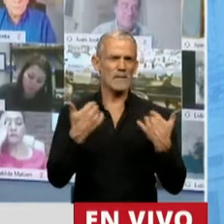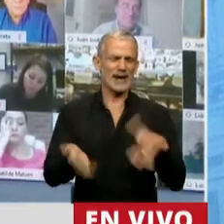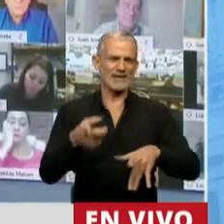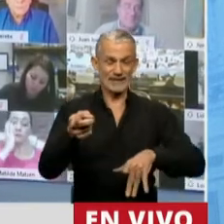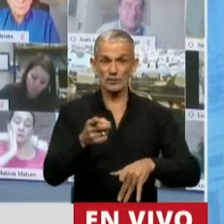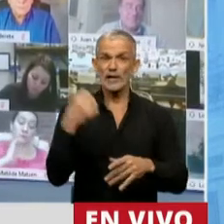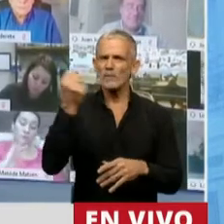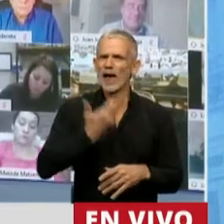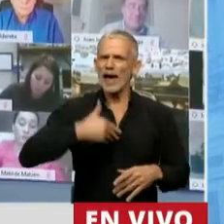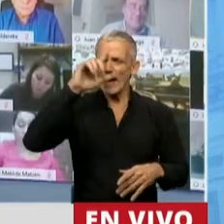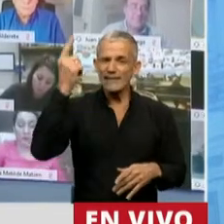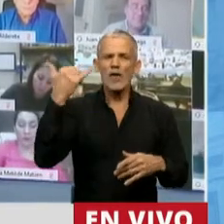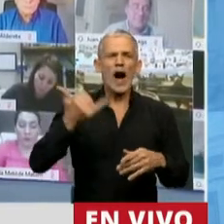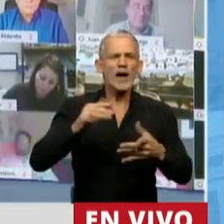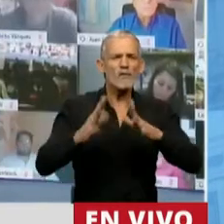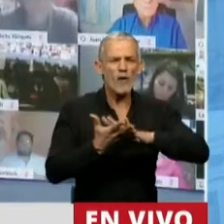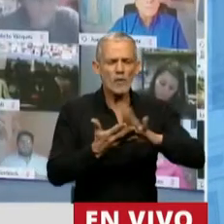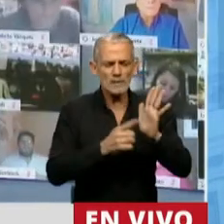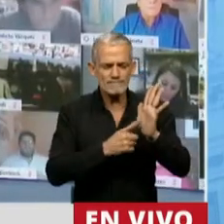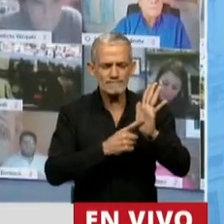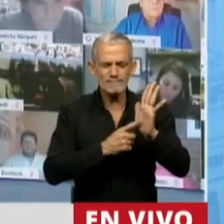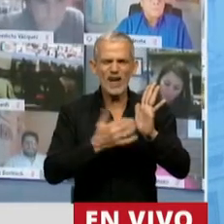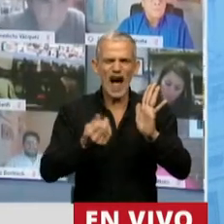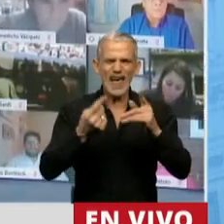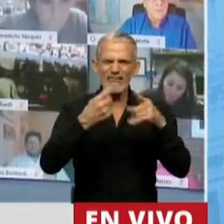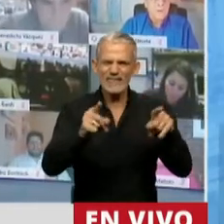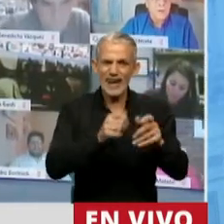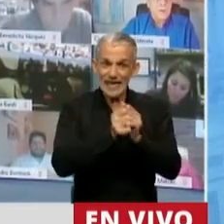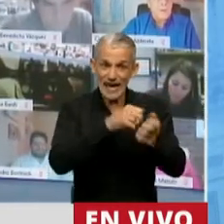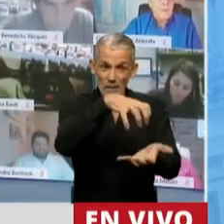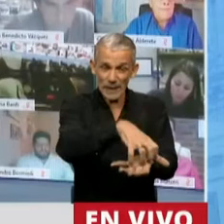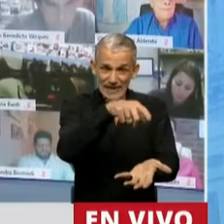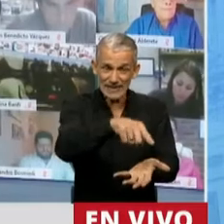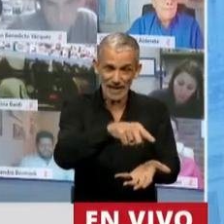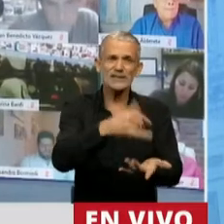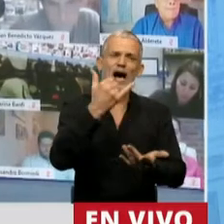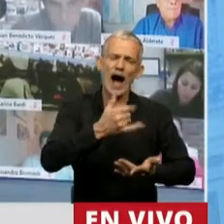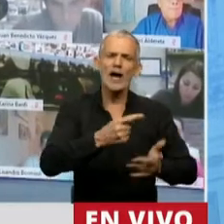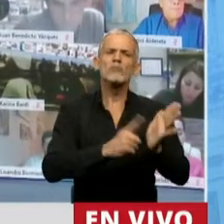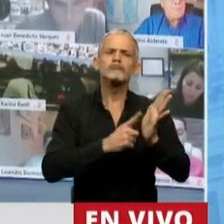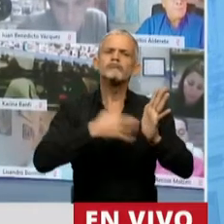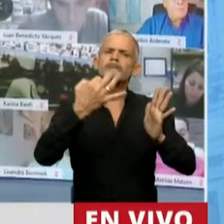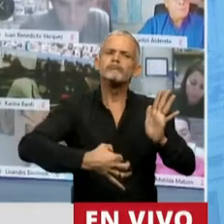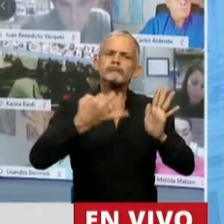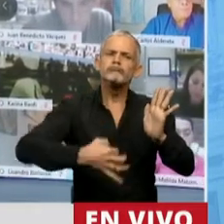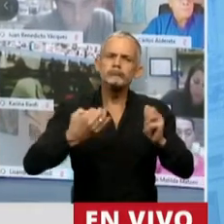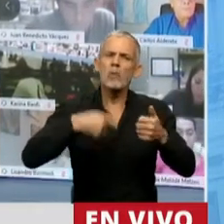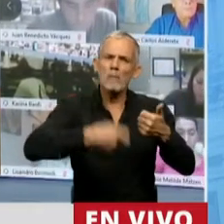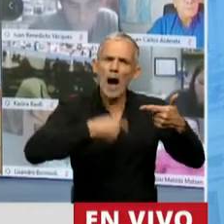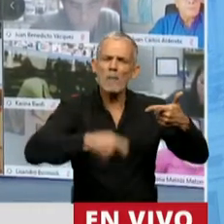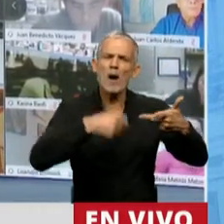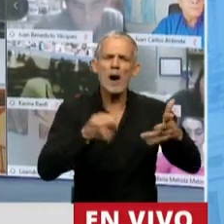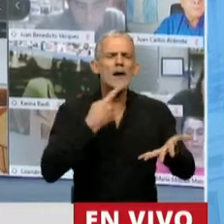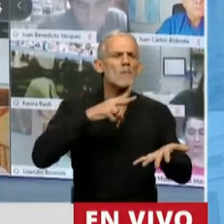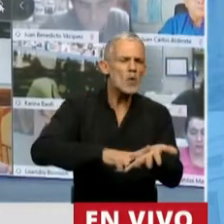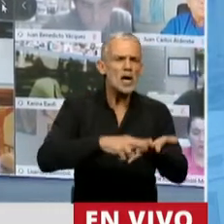Estado tenga una herramienta que le permita distinguir entre aquellas empresas que cumplen con sus obligaciones y aportan